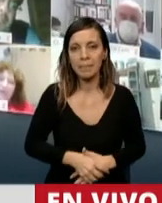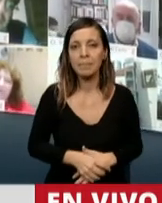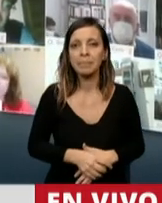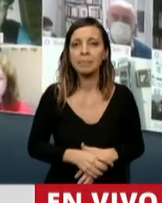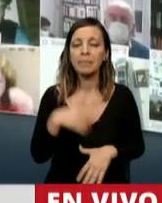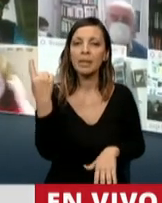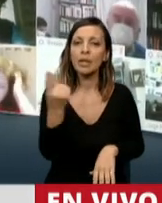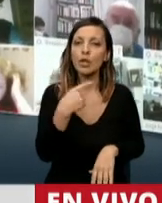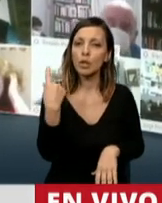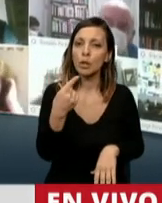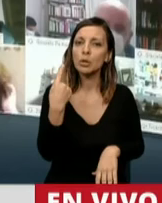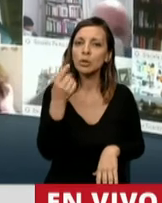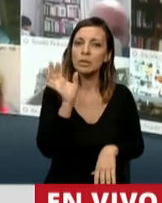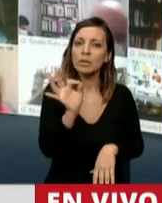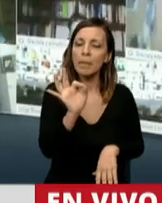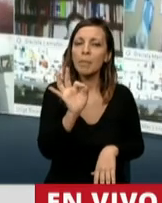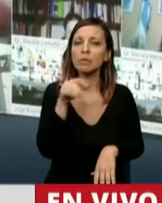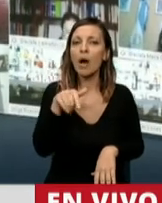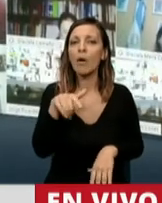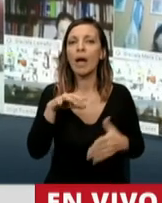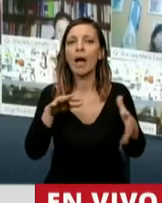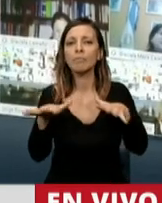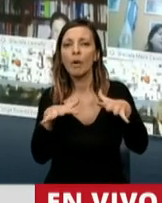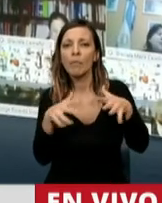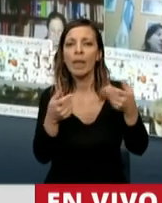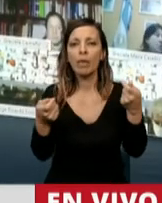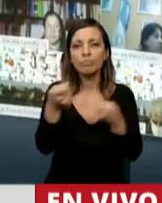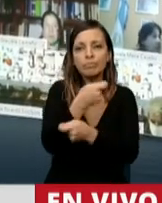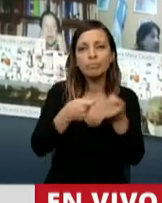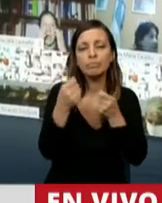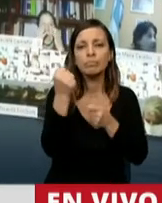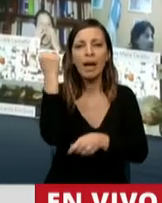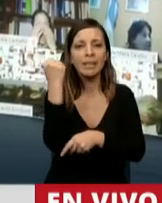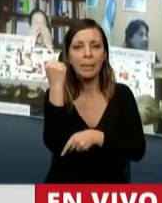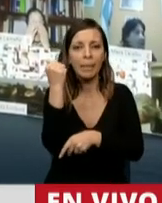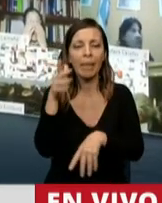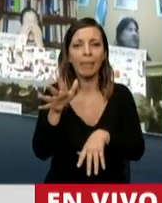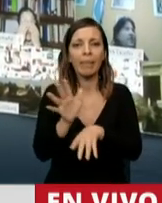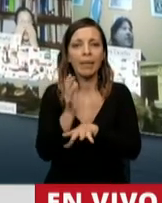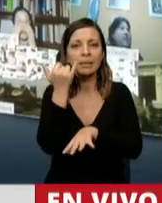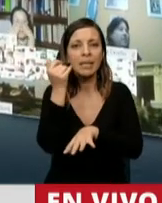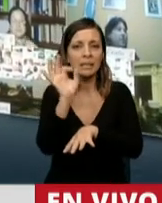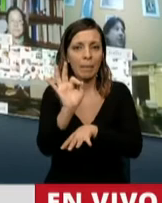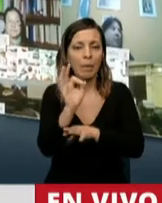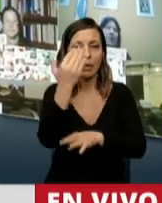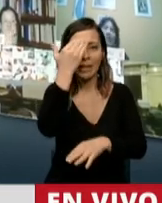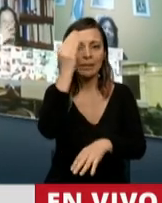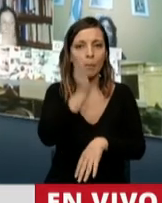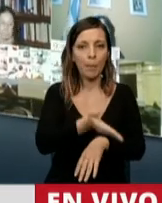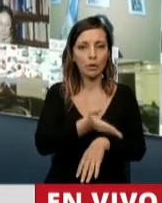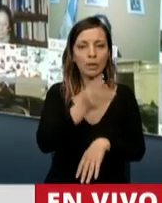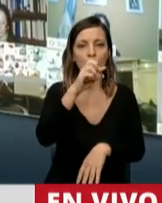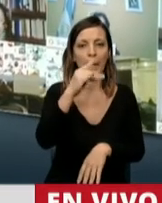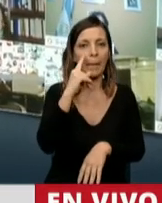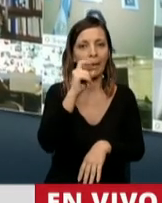Nosotros vemos como la actividad económica bajó y ya se escuchan números que pueden llegar hasta el 15% del